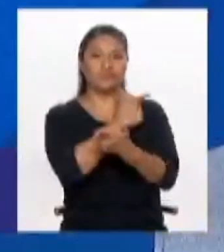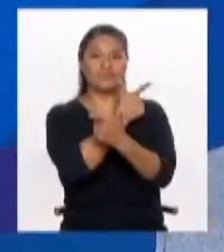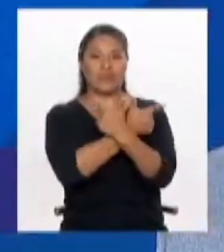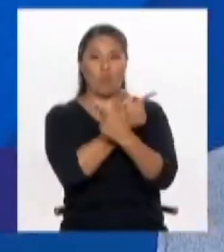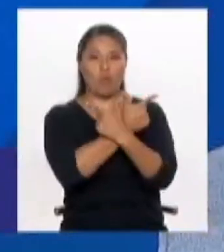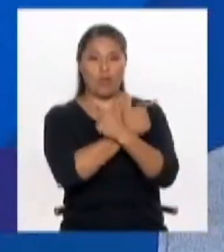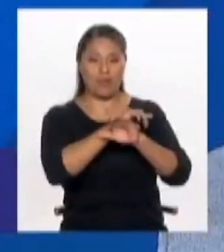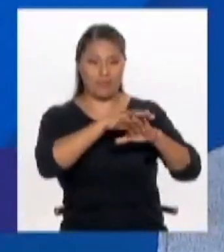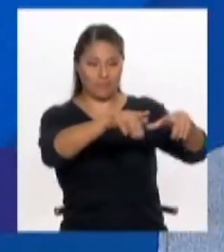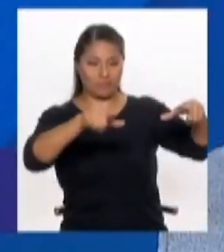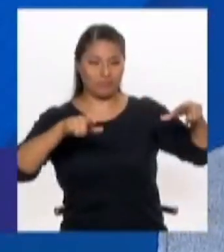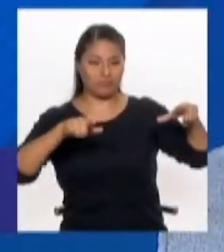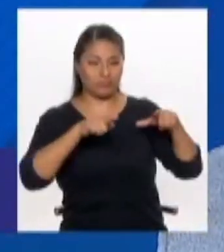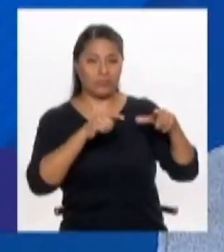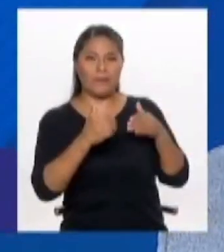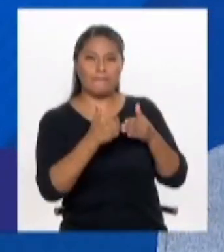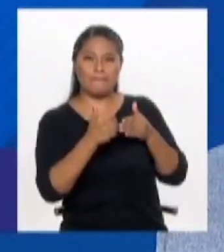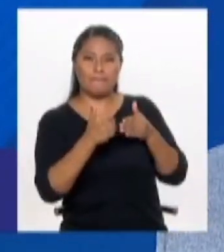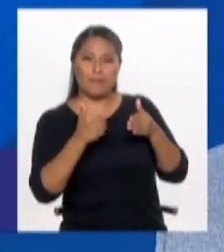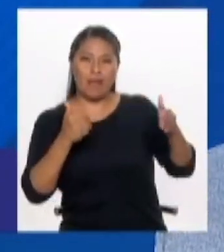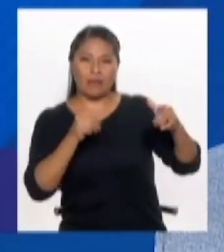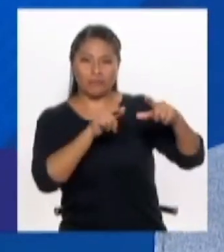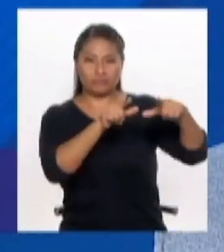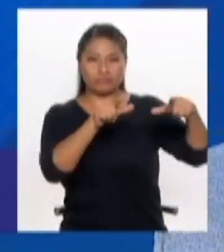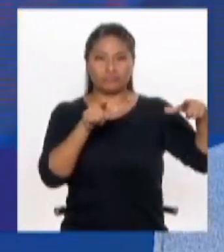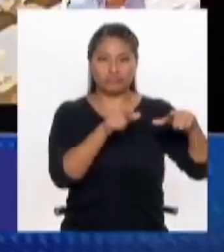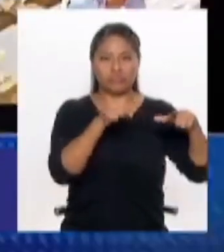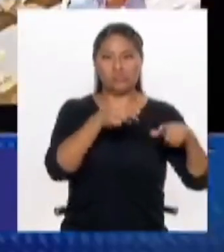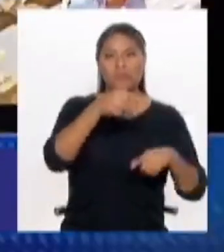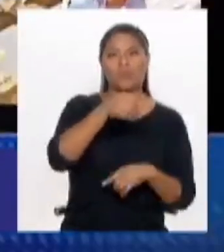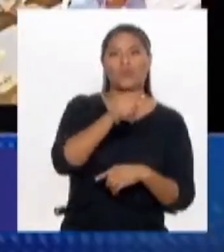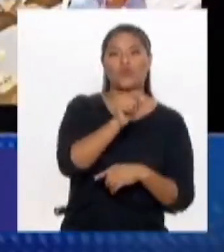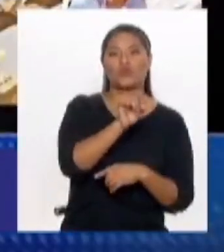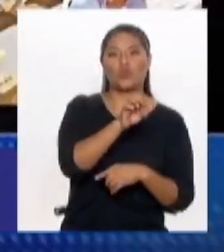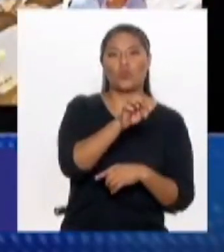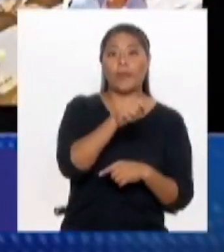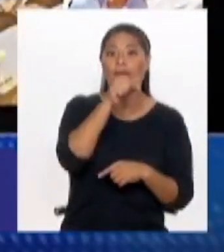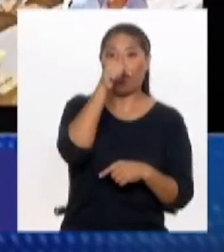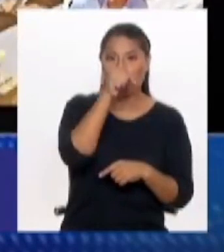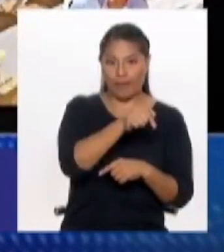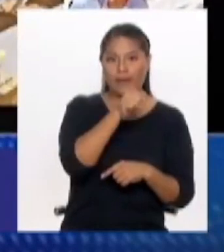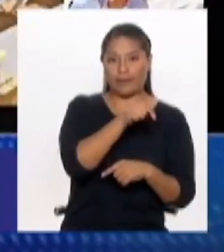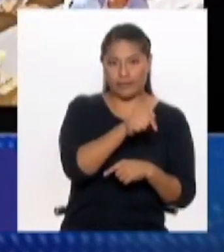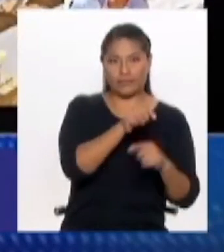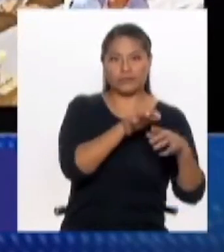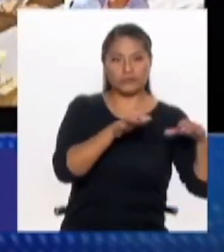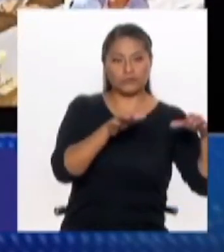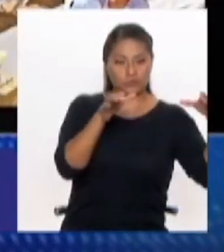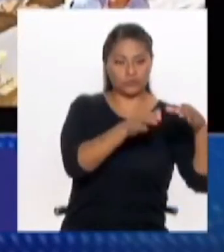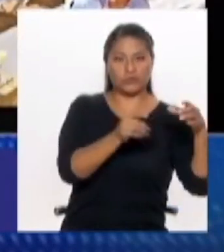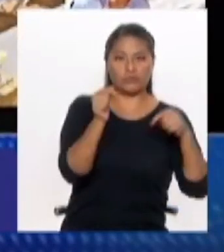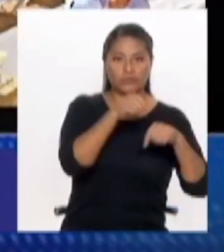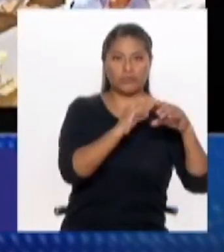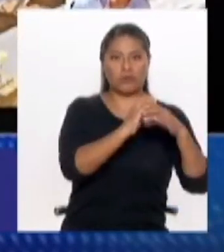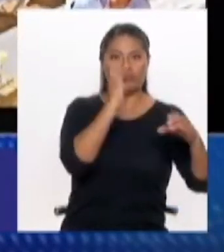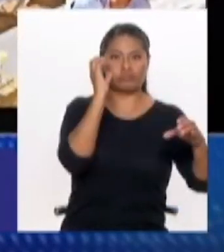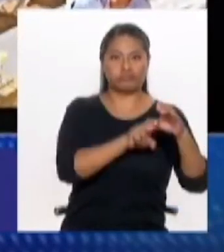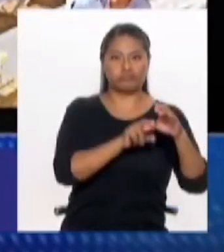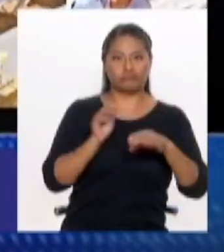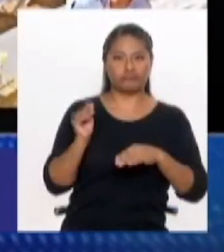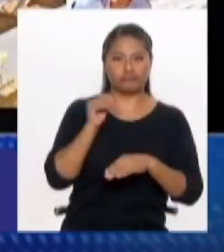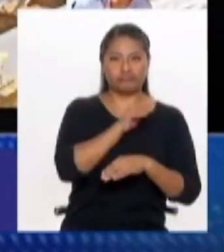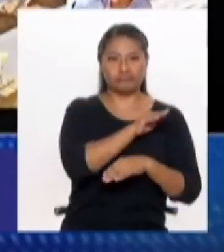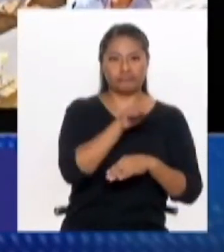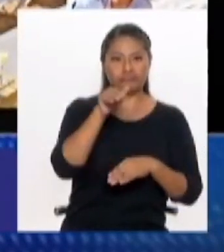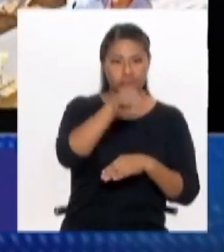en una zona un poco más lejana, cerca de Cruz de Motupe, que deberían trabajarse los alimentadores para poder llegar rápido a donde los